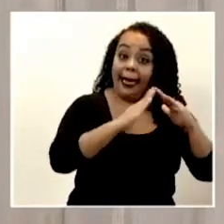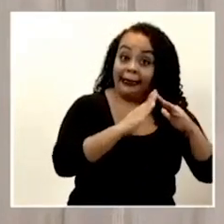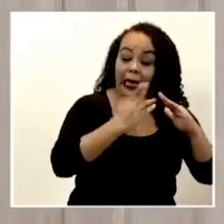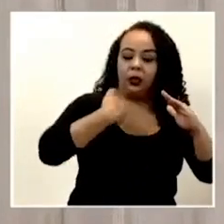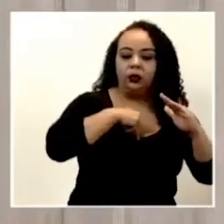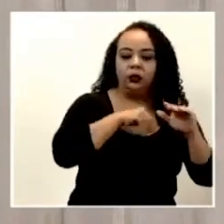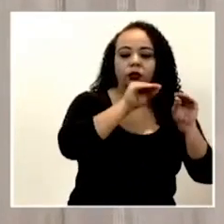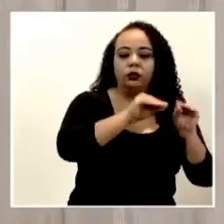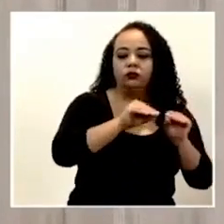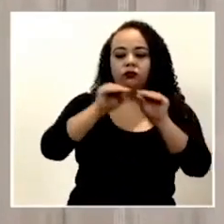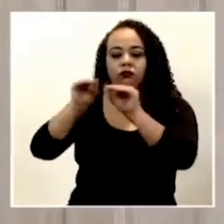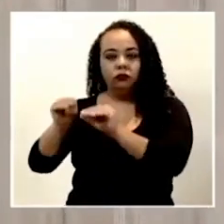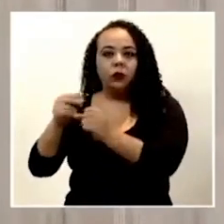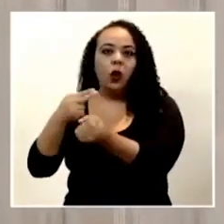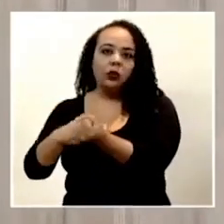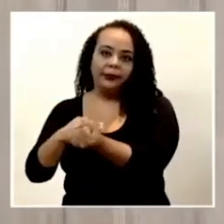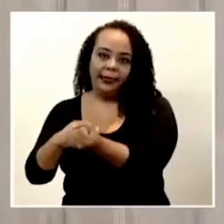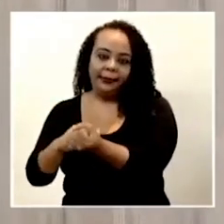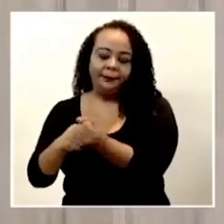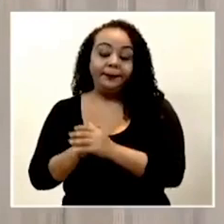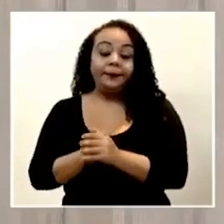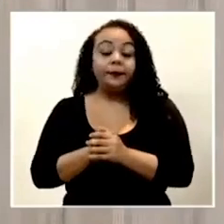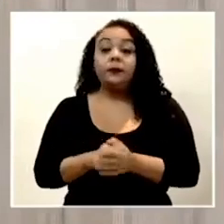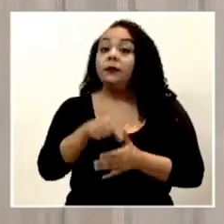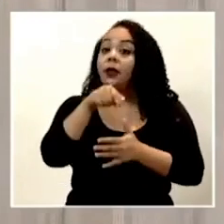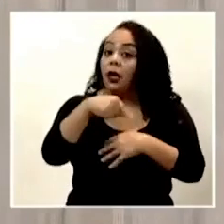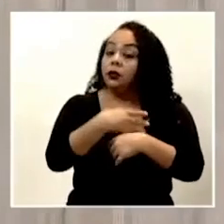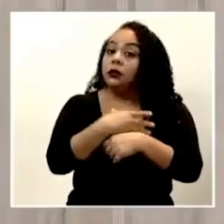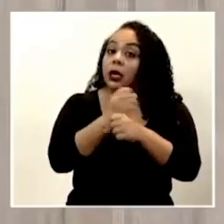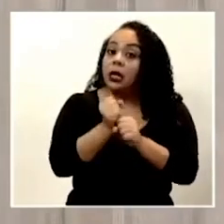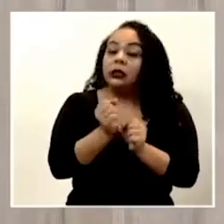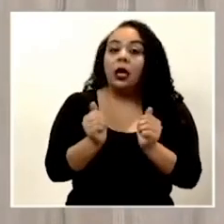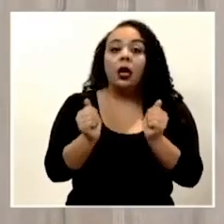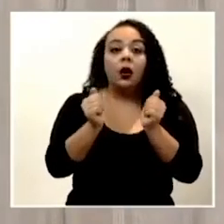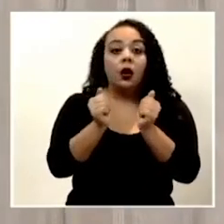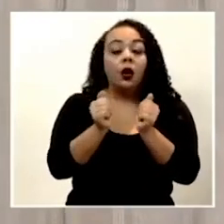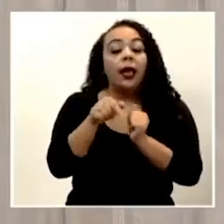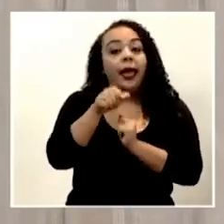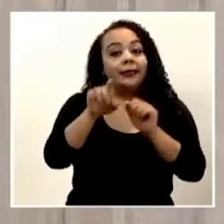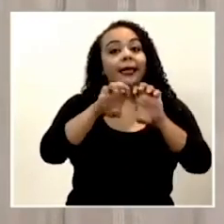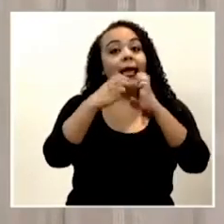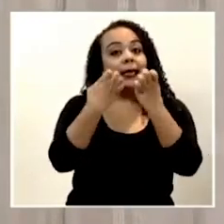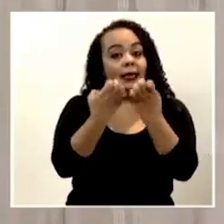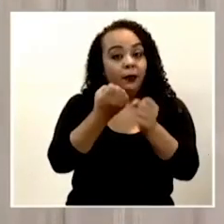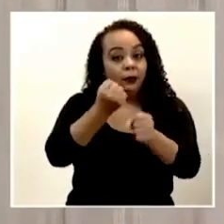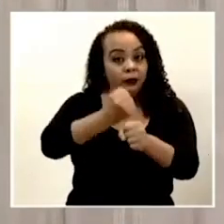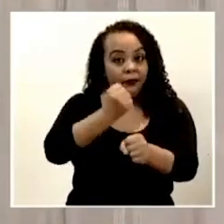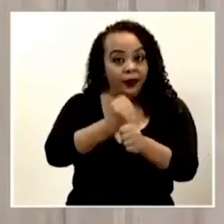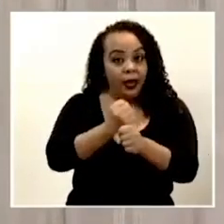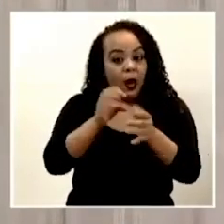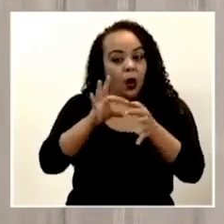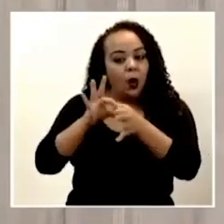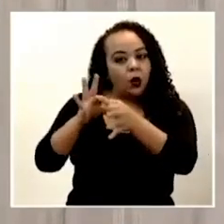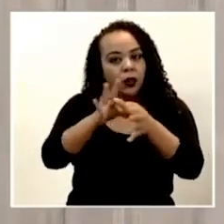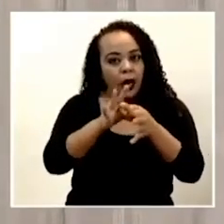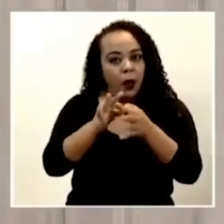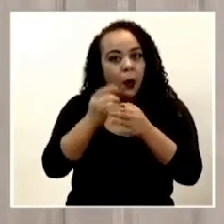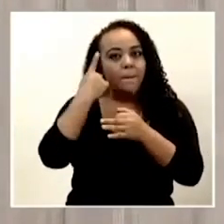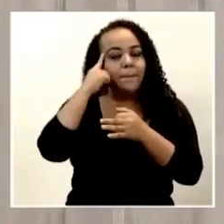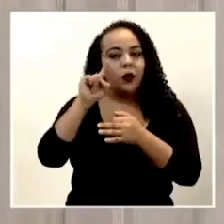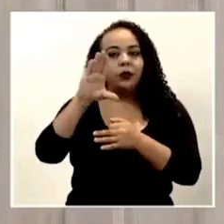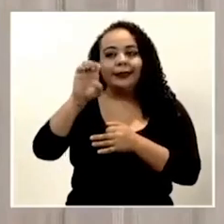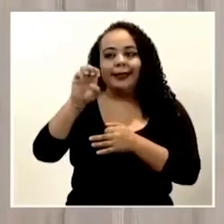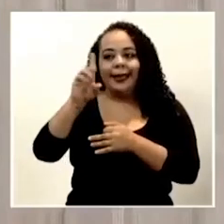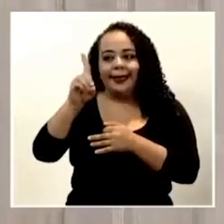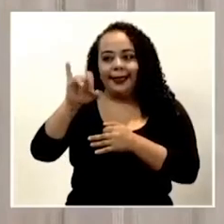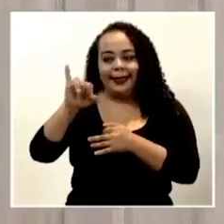un hospital. Esto se hace por medio de ese equipo que opera, que es coordinado por el SENDEIS.